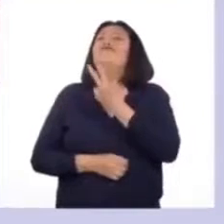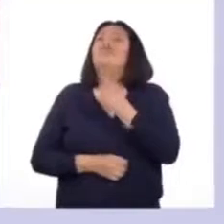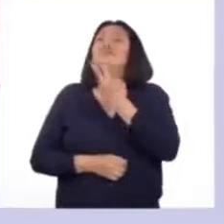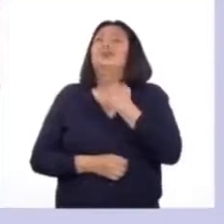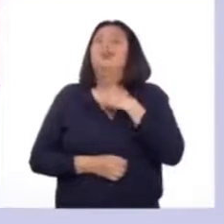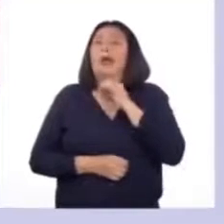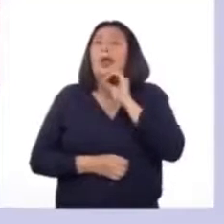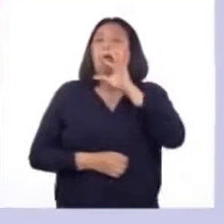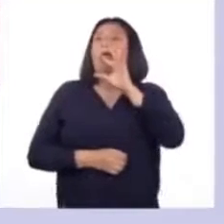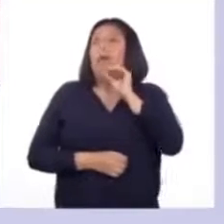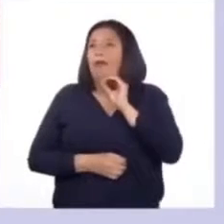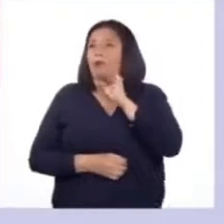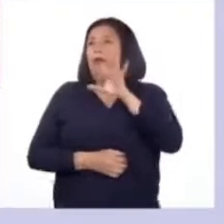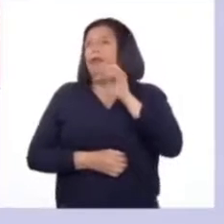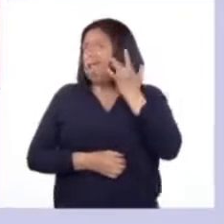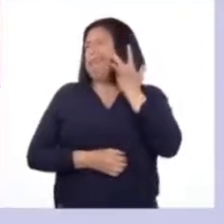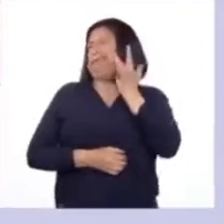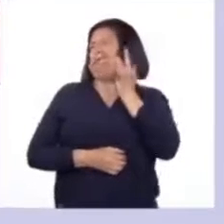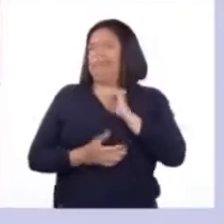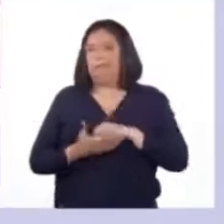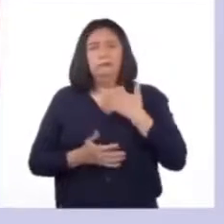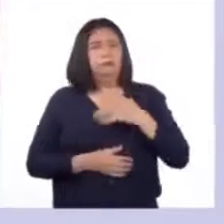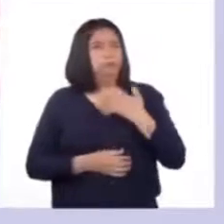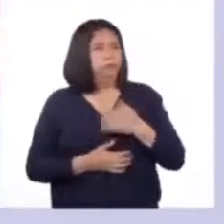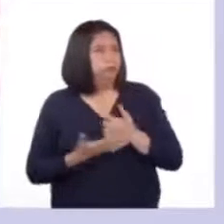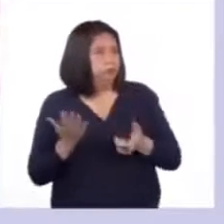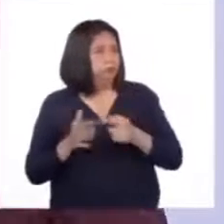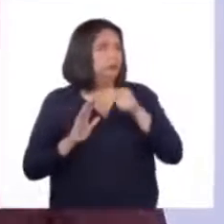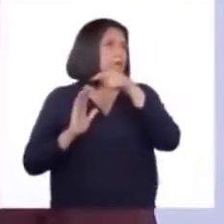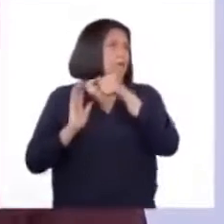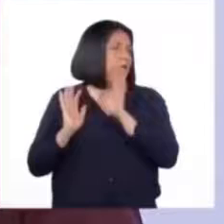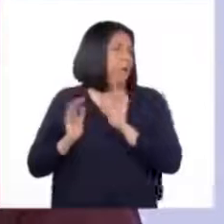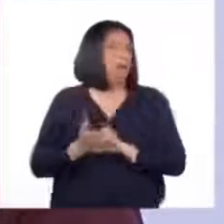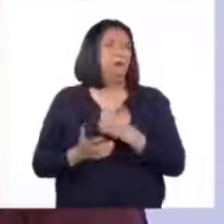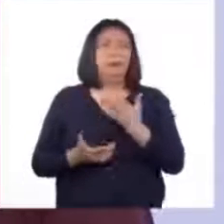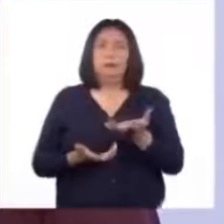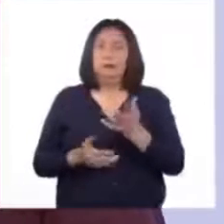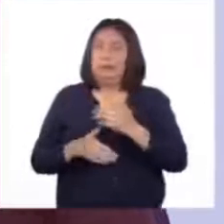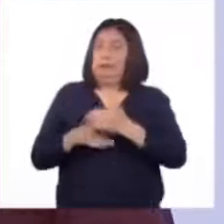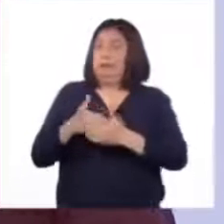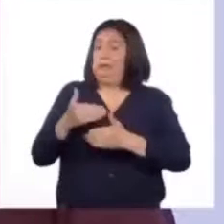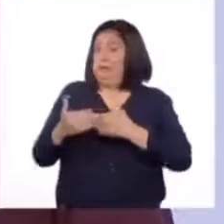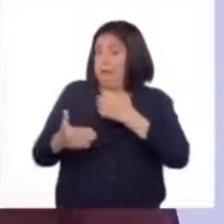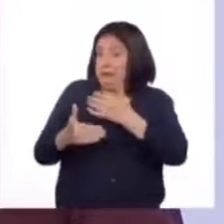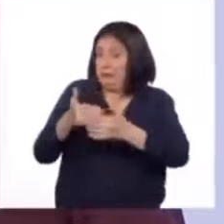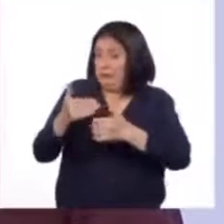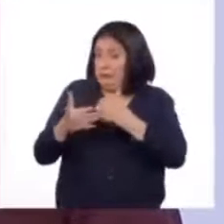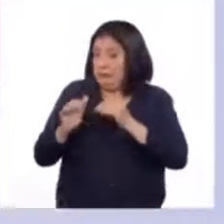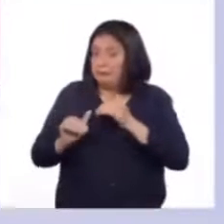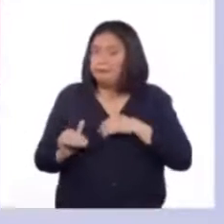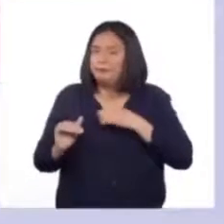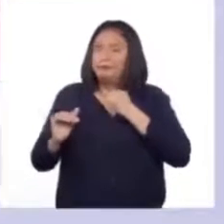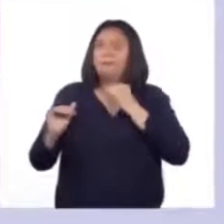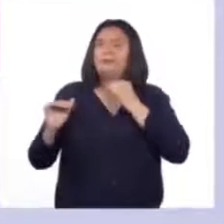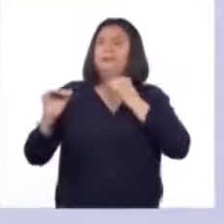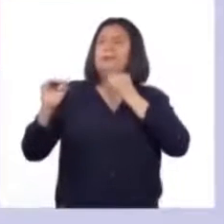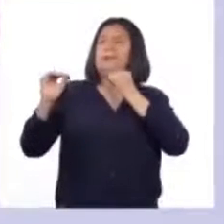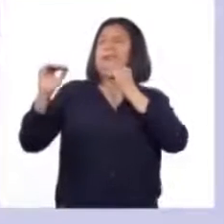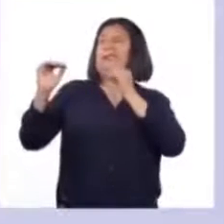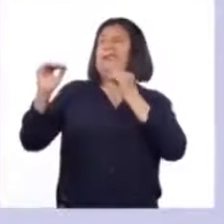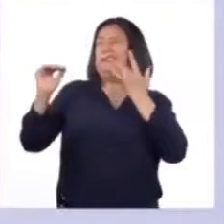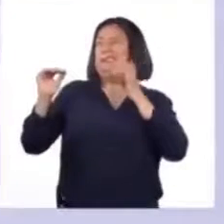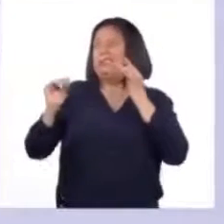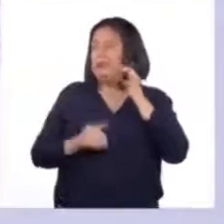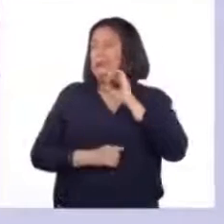voz empieza a hacerse cada vez más grave y profunda y en el proceso de llegar a ser grave aparecen